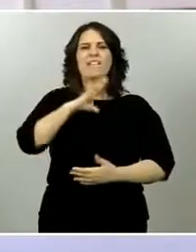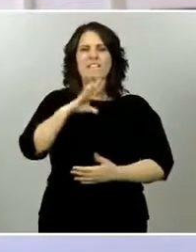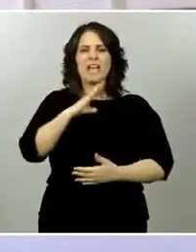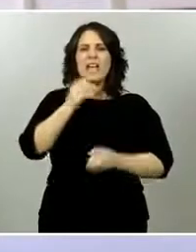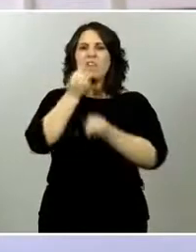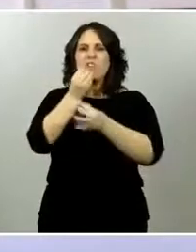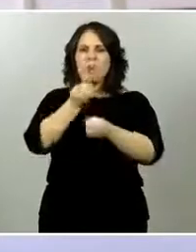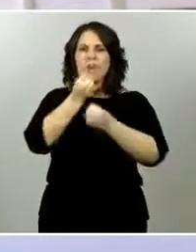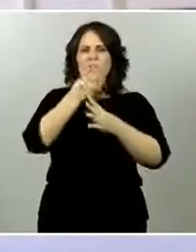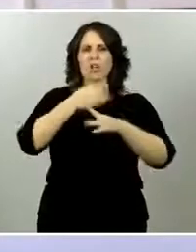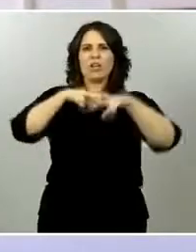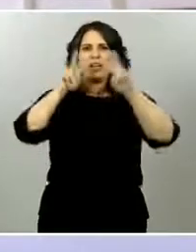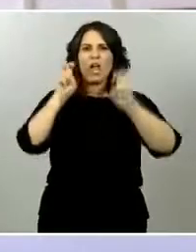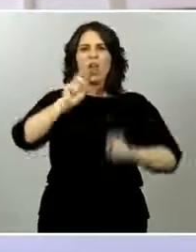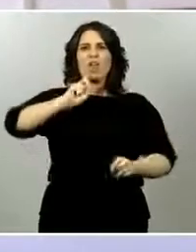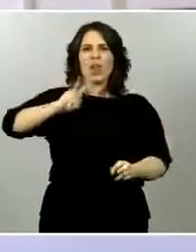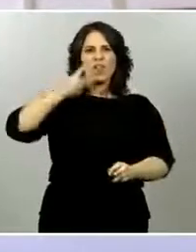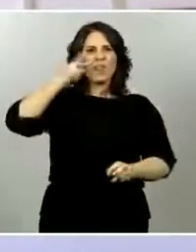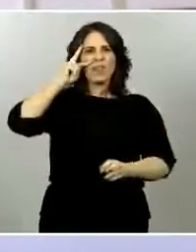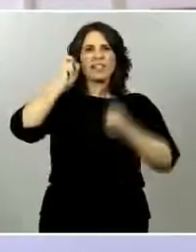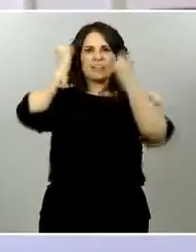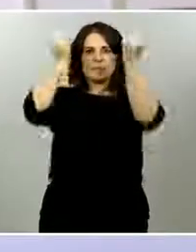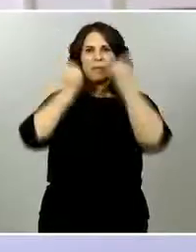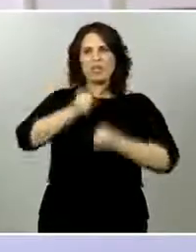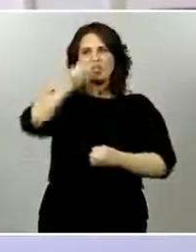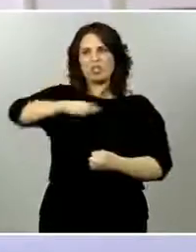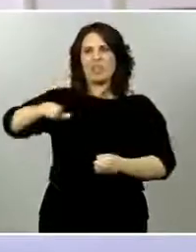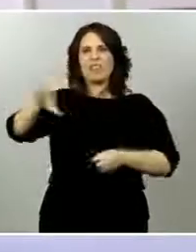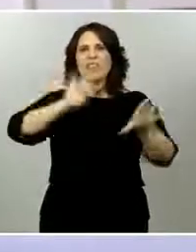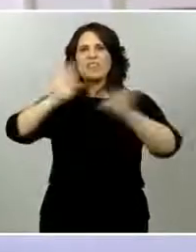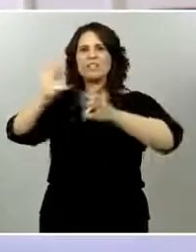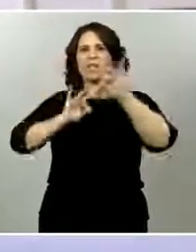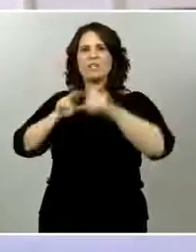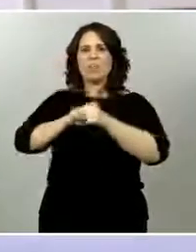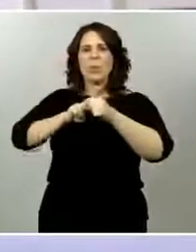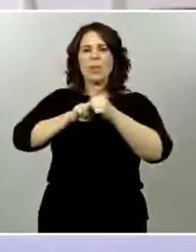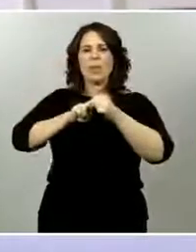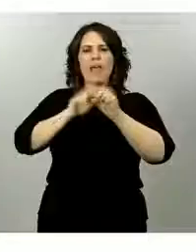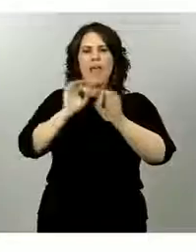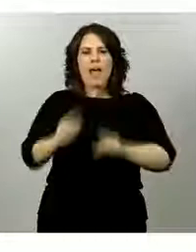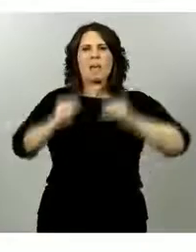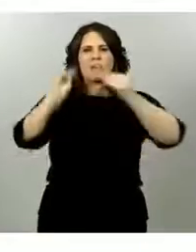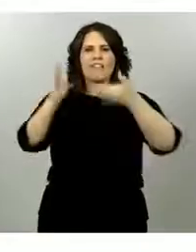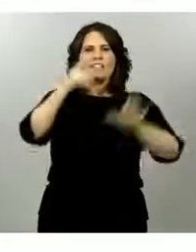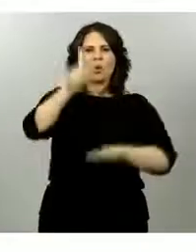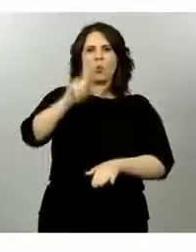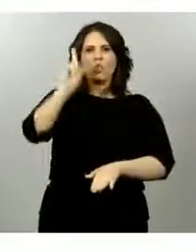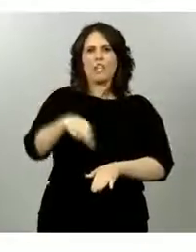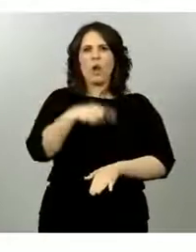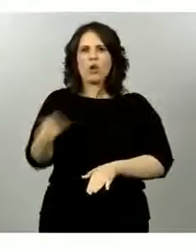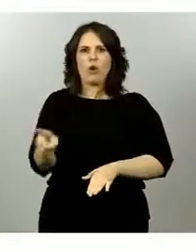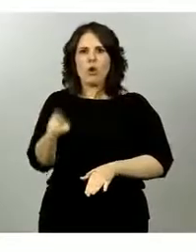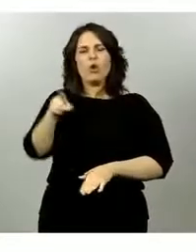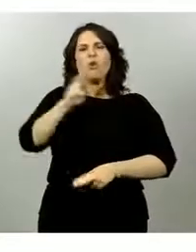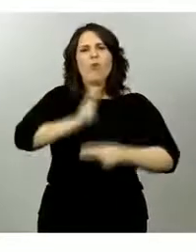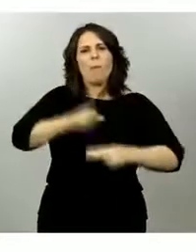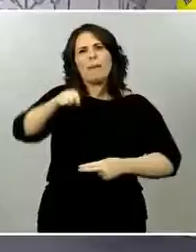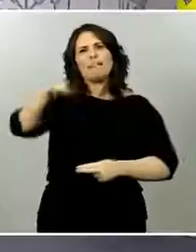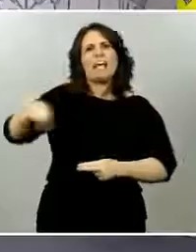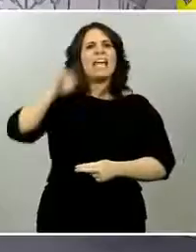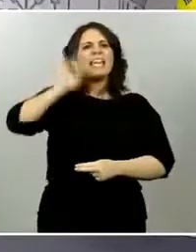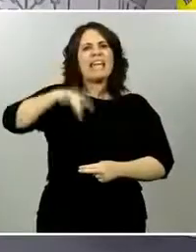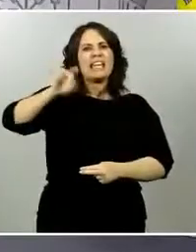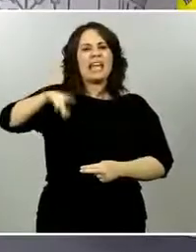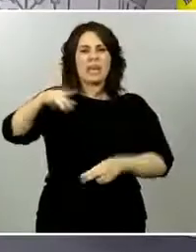relacionada con una que venimos haciéndole los periodistas en los últimos días. ¿Se va a hacer pública o no la información sobre esos 12